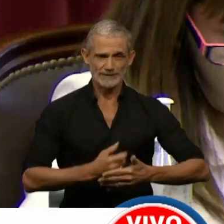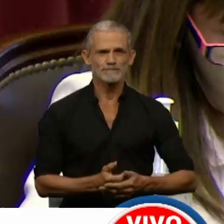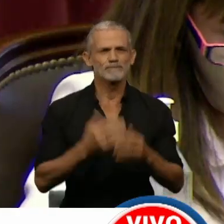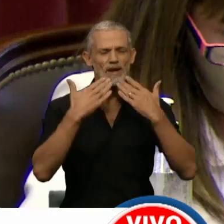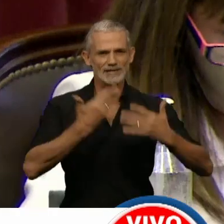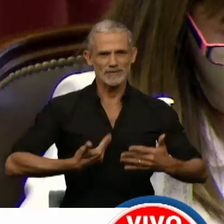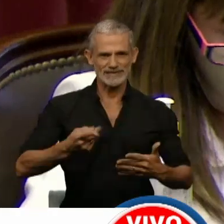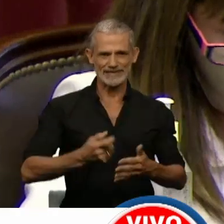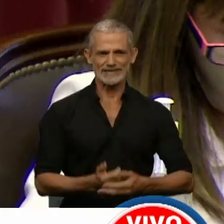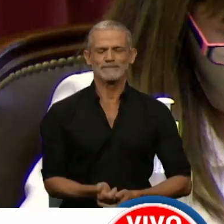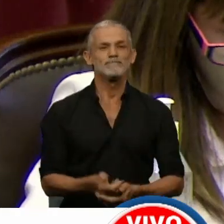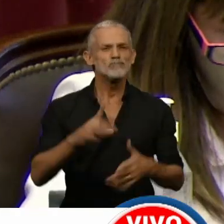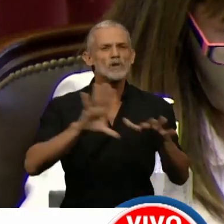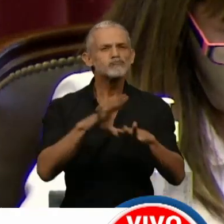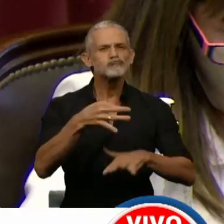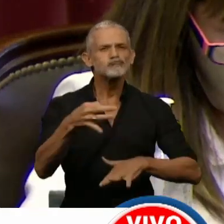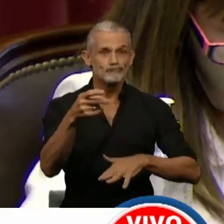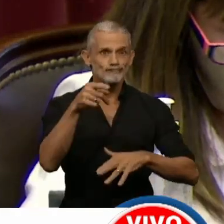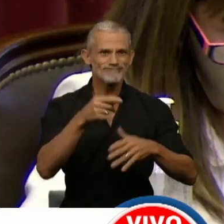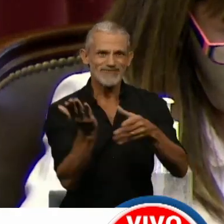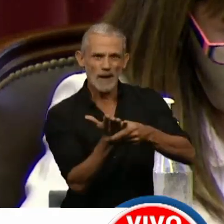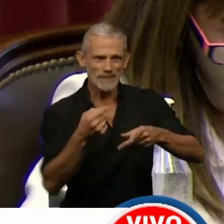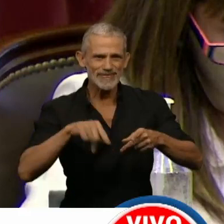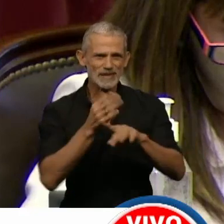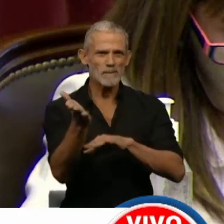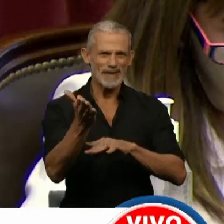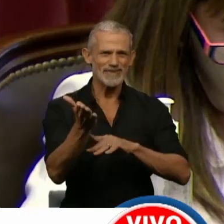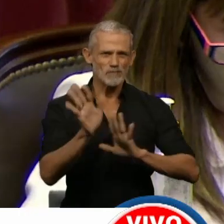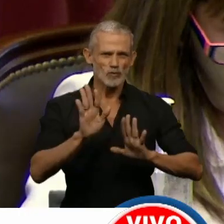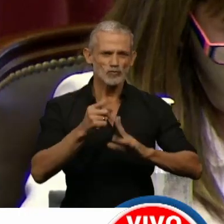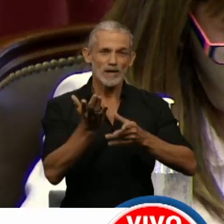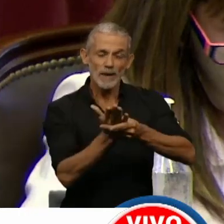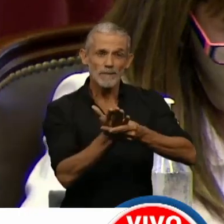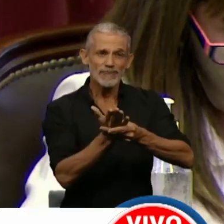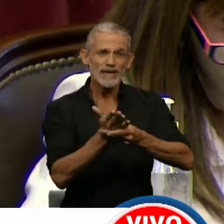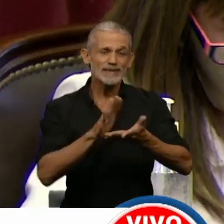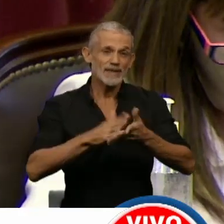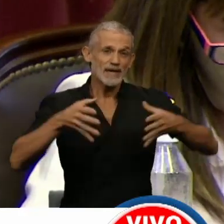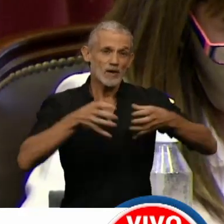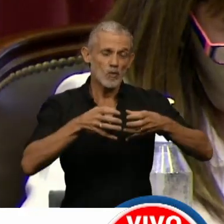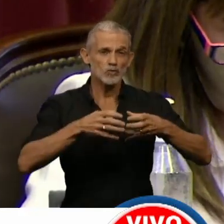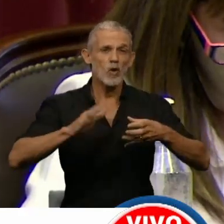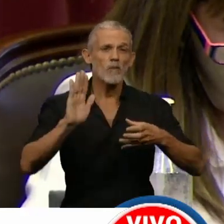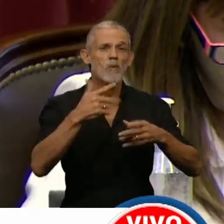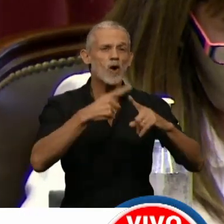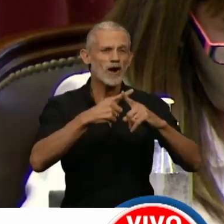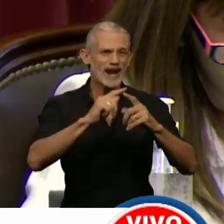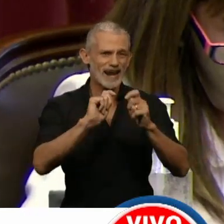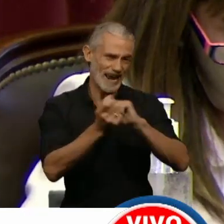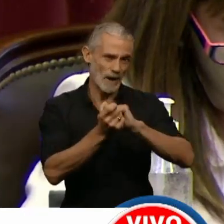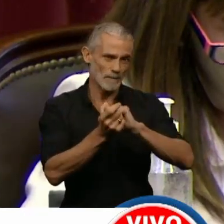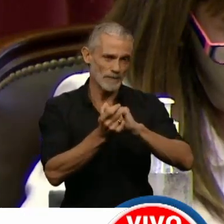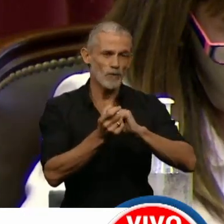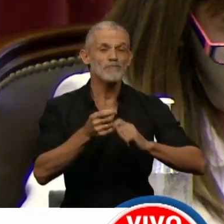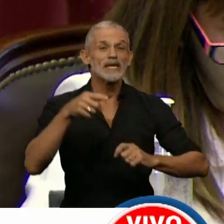Gracias, presidente. Exactamente, ese es el expediente que estamos pidiendo, un expediente de Todos Juntos por el Cambio, donde pedimos